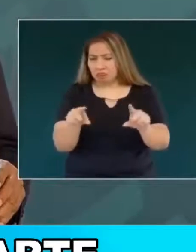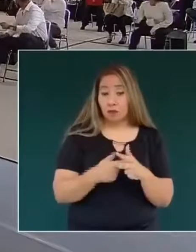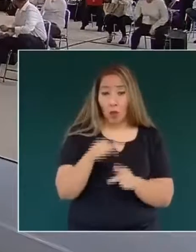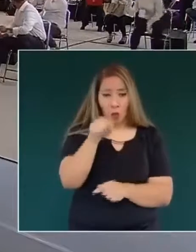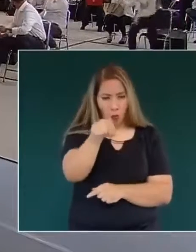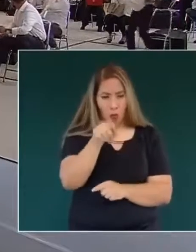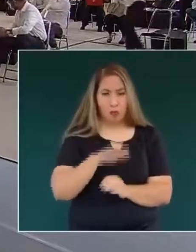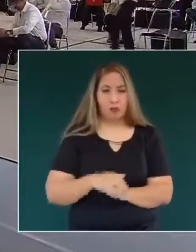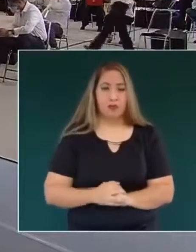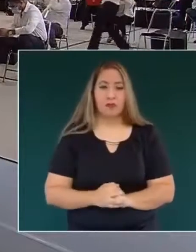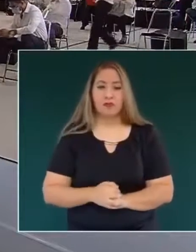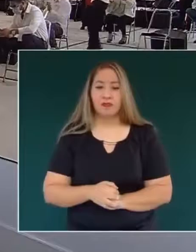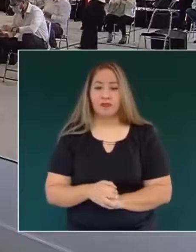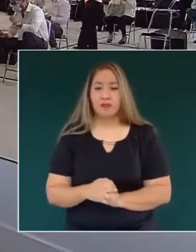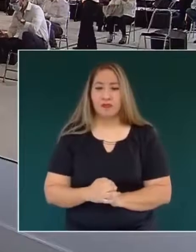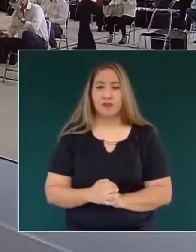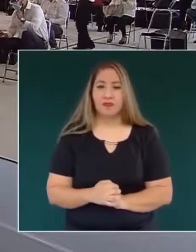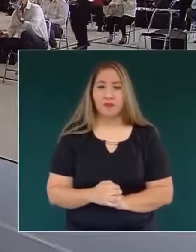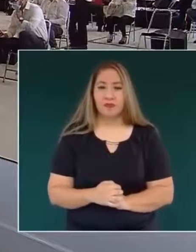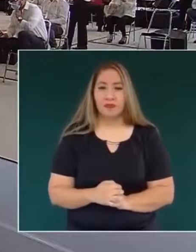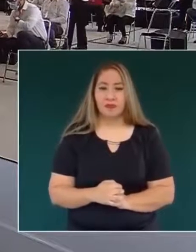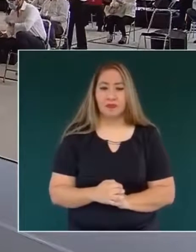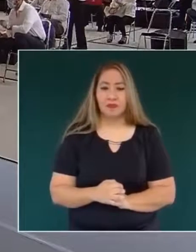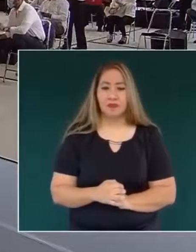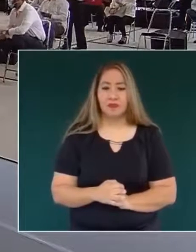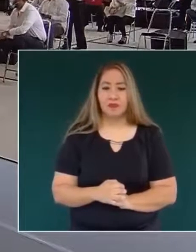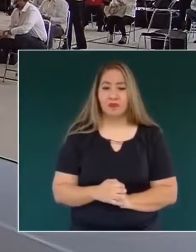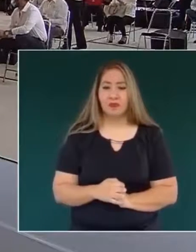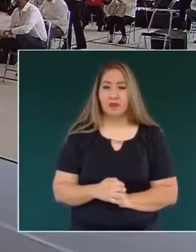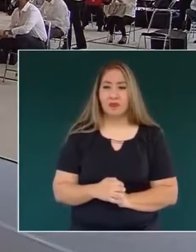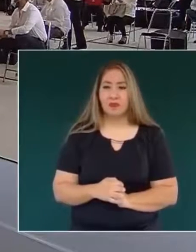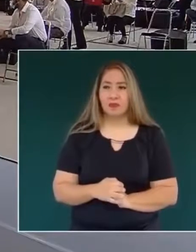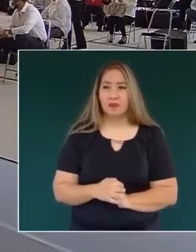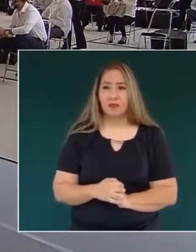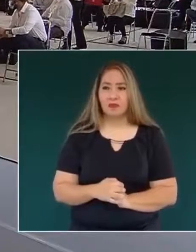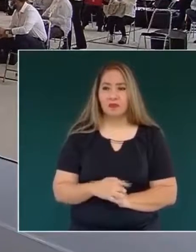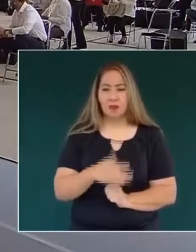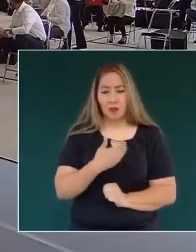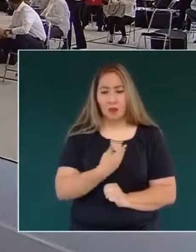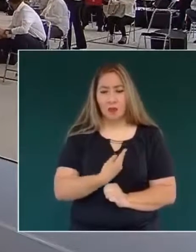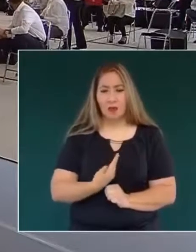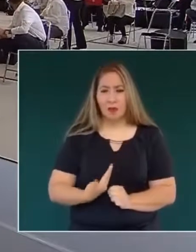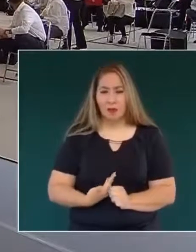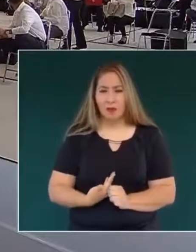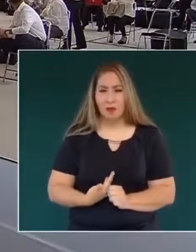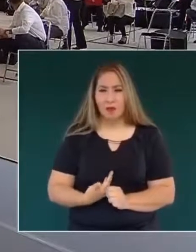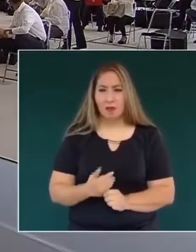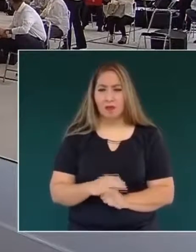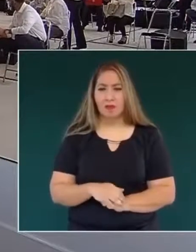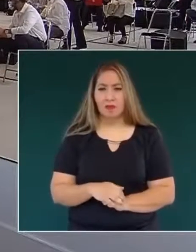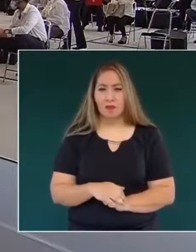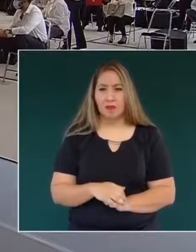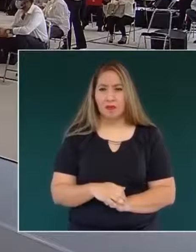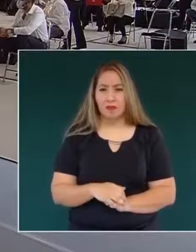TV. Gracias, señor presidente Sánchez, en la reforma. Presidente, preguntarle...